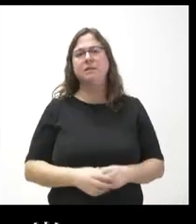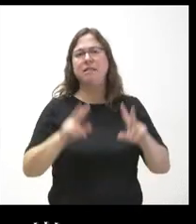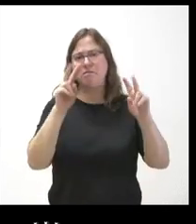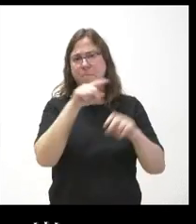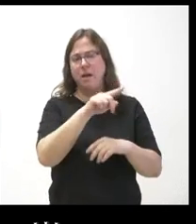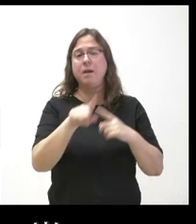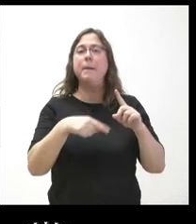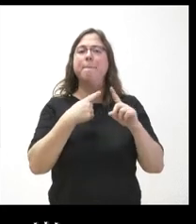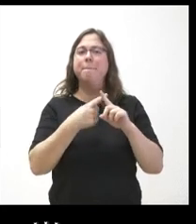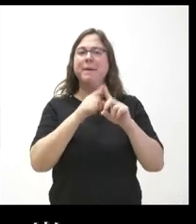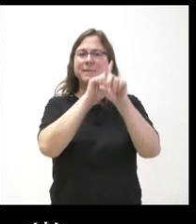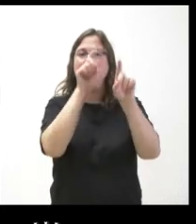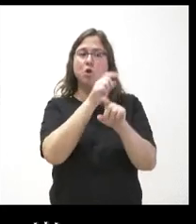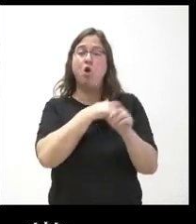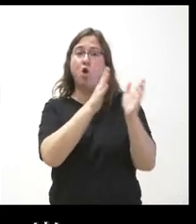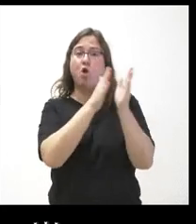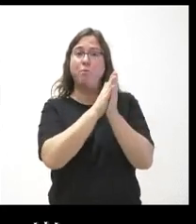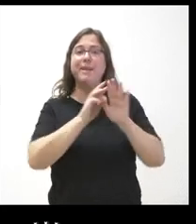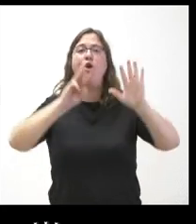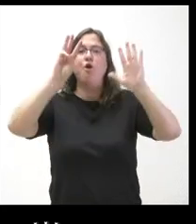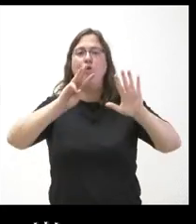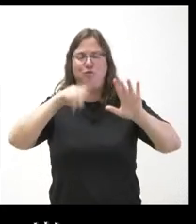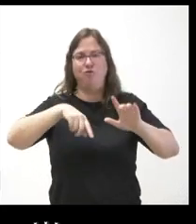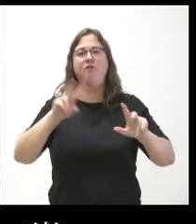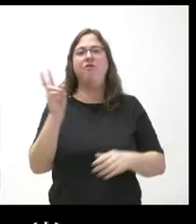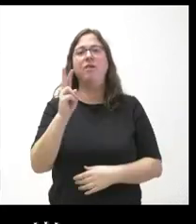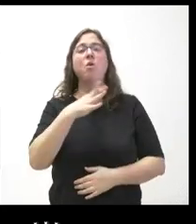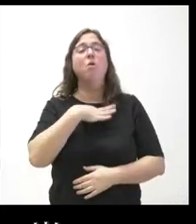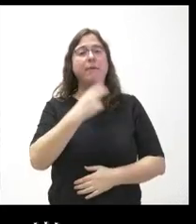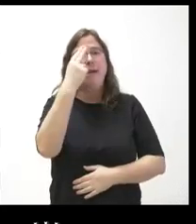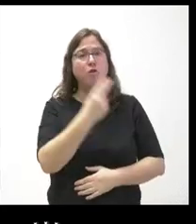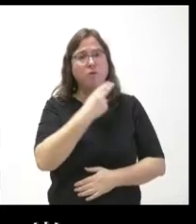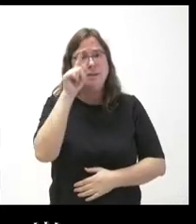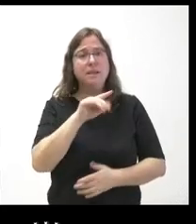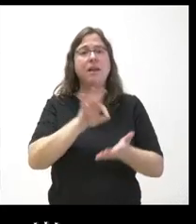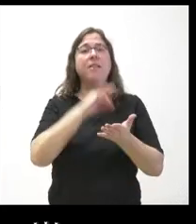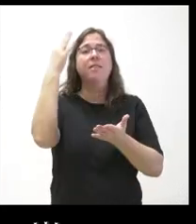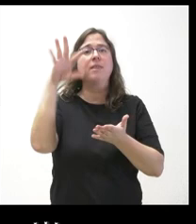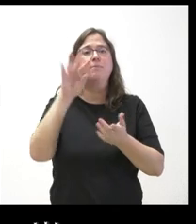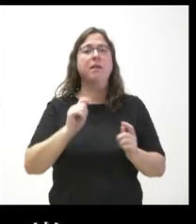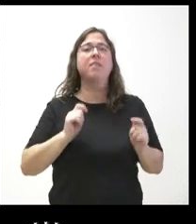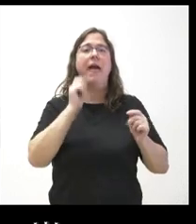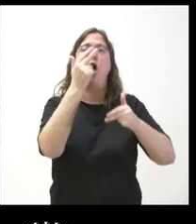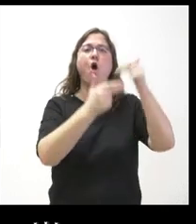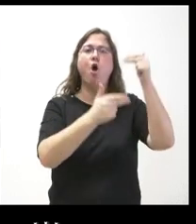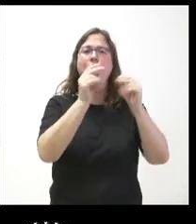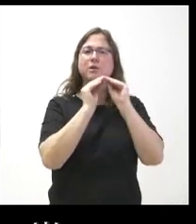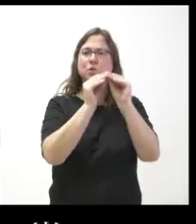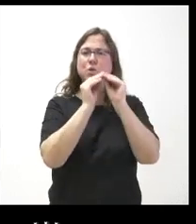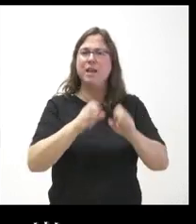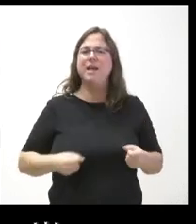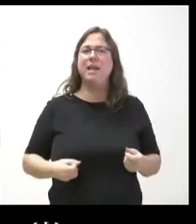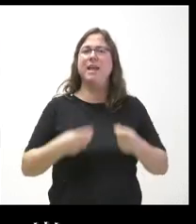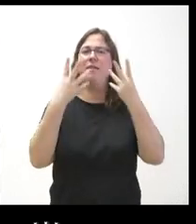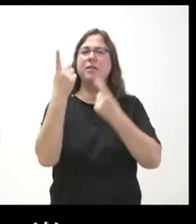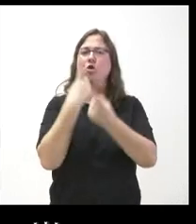ello. Y una pregunta de mis compañeros de la 8 de Valladolid, si podrían confirmar que han despedido a la adjudicataria de las obras que estaba construyendo el edificio de